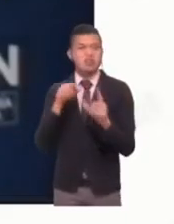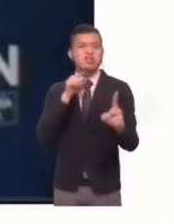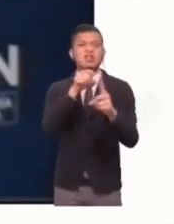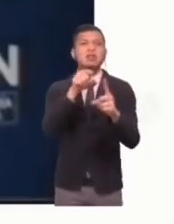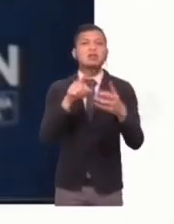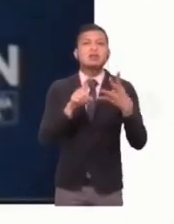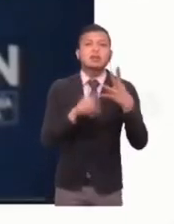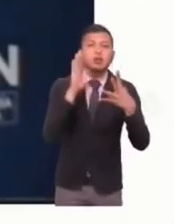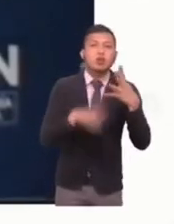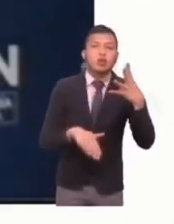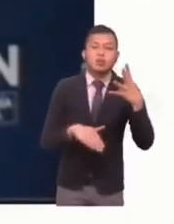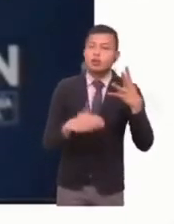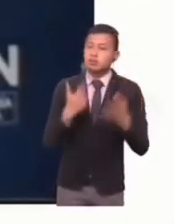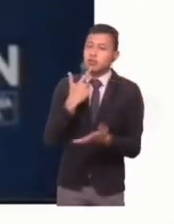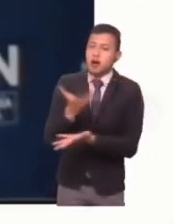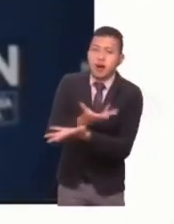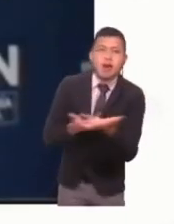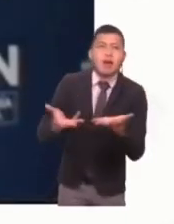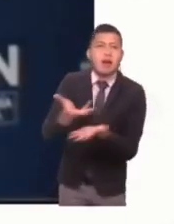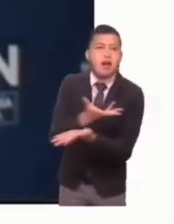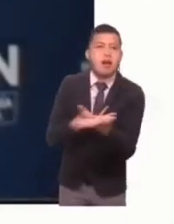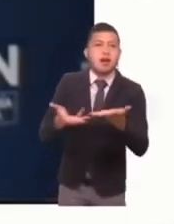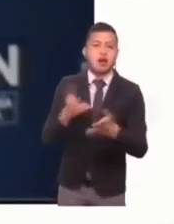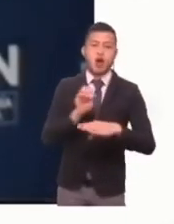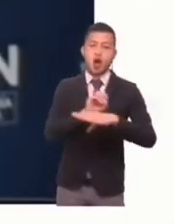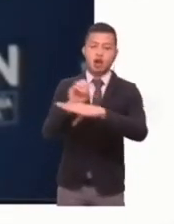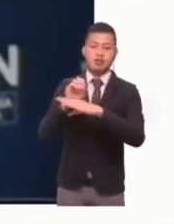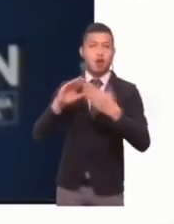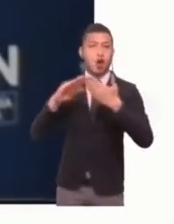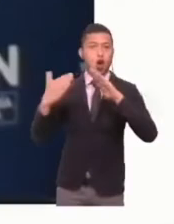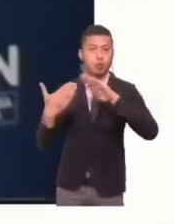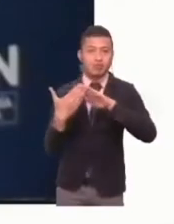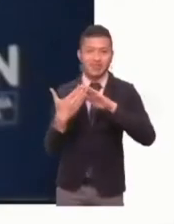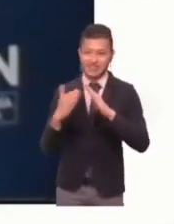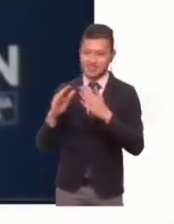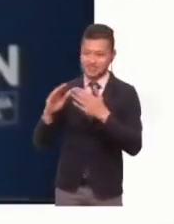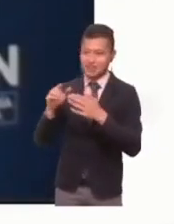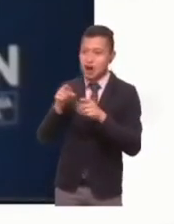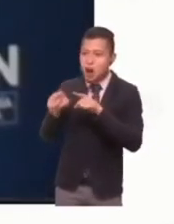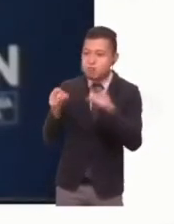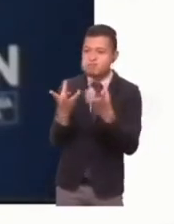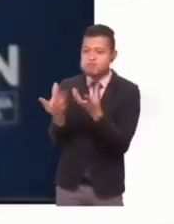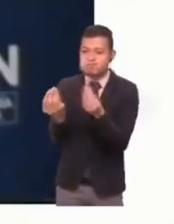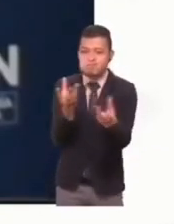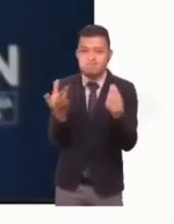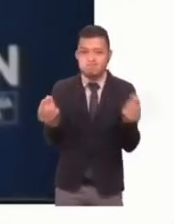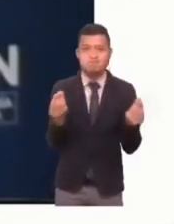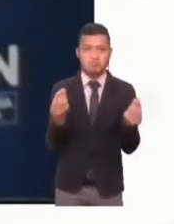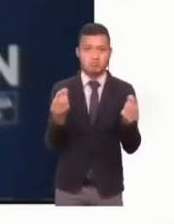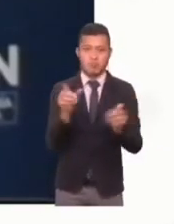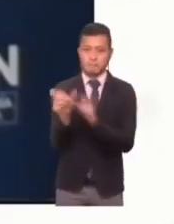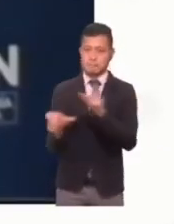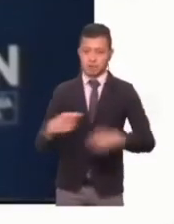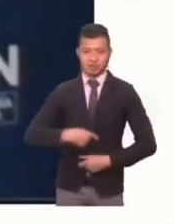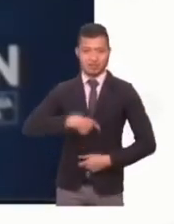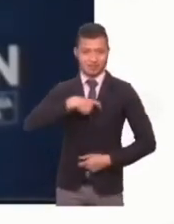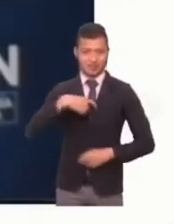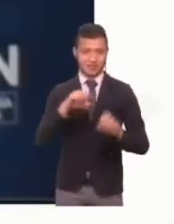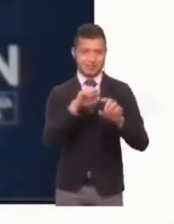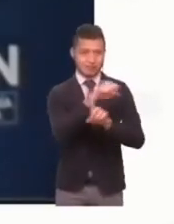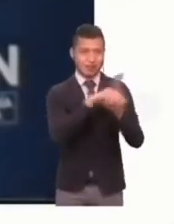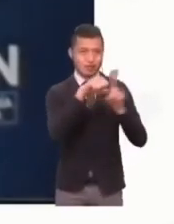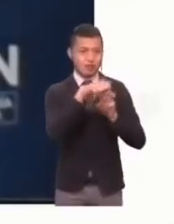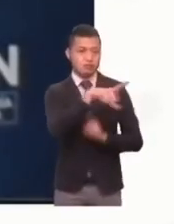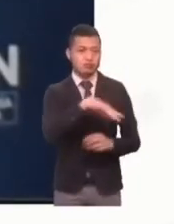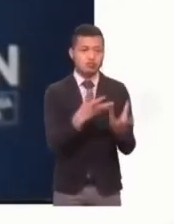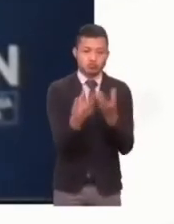que solo se puede generar con las organizaciones comunitarias y con las organizaciones de la sociedad civil. Y lo que estamos viendo es que son víctimas